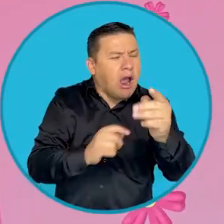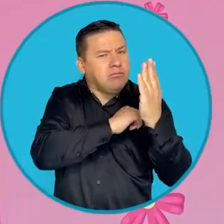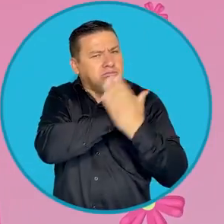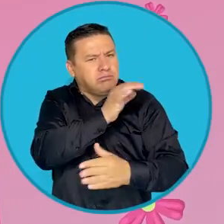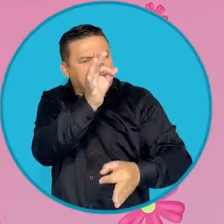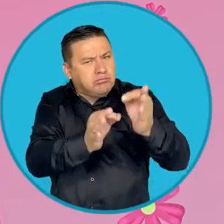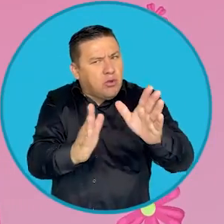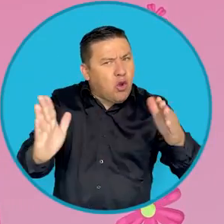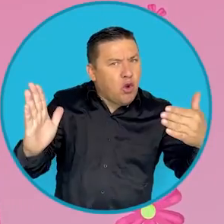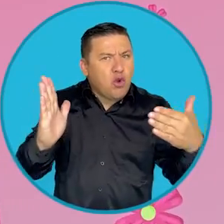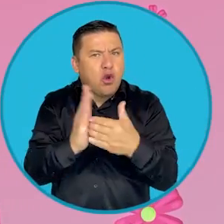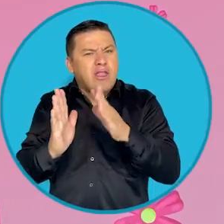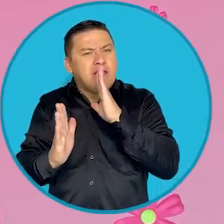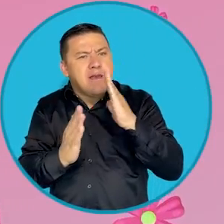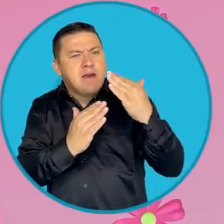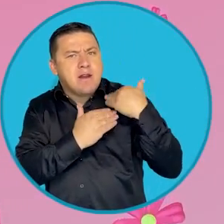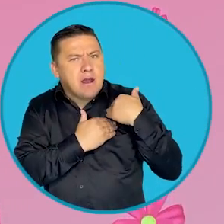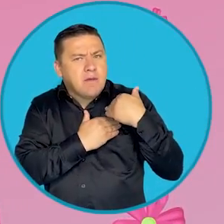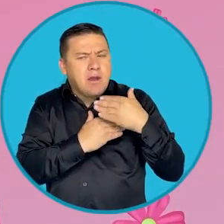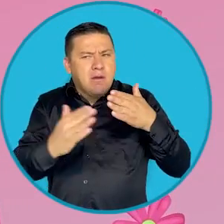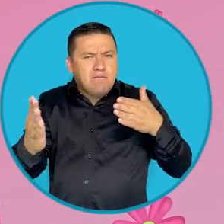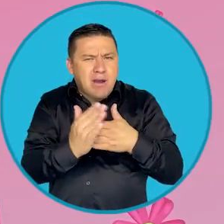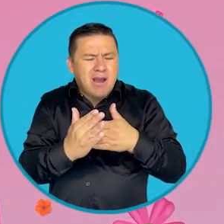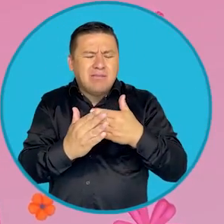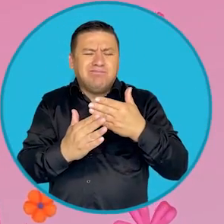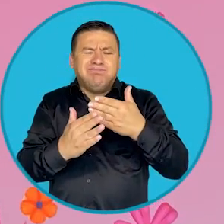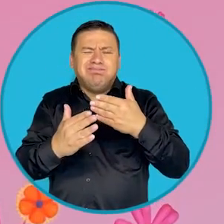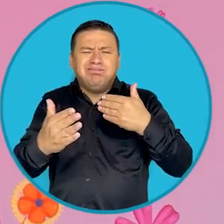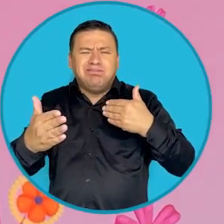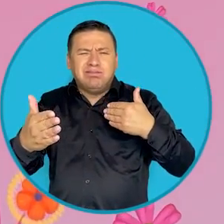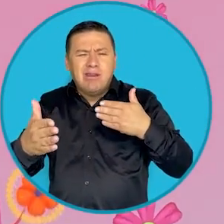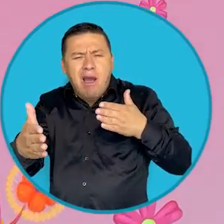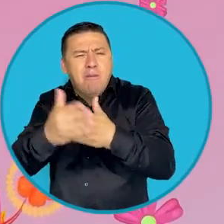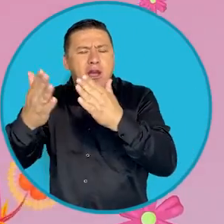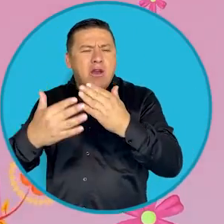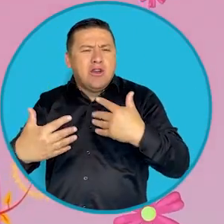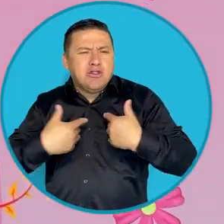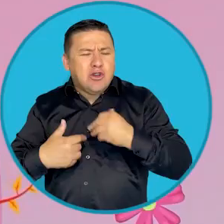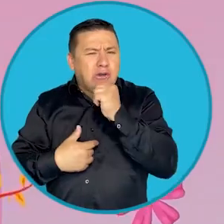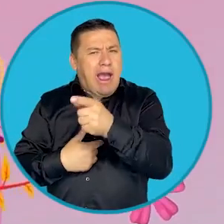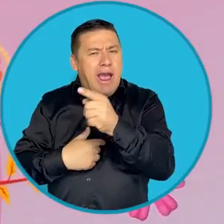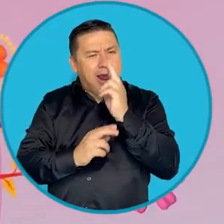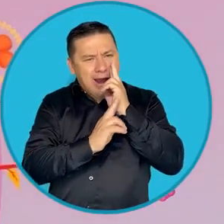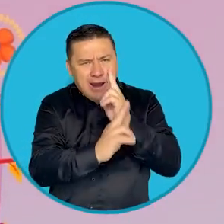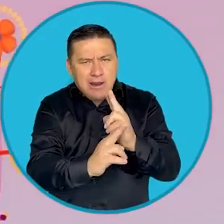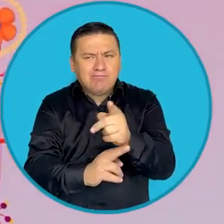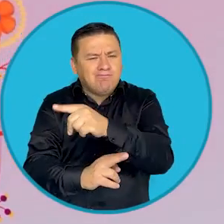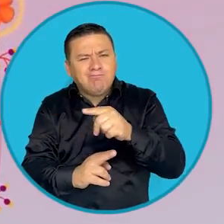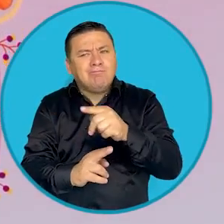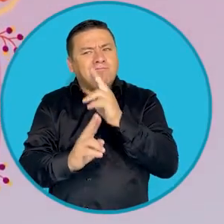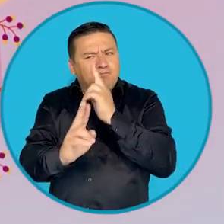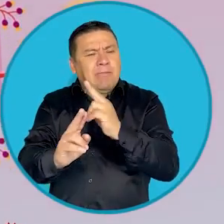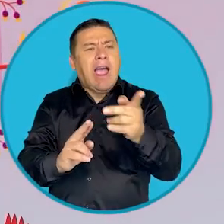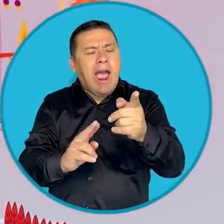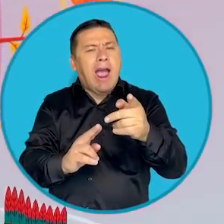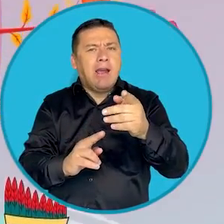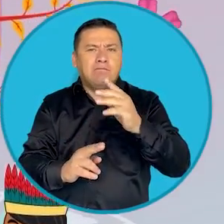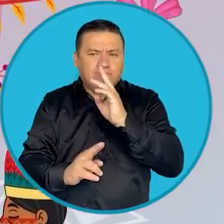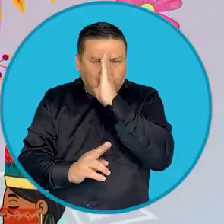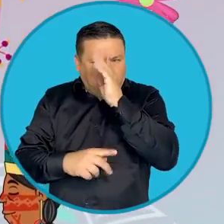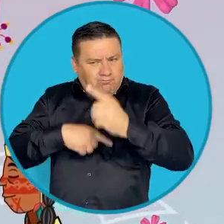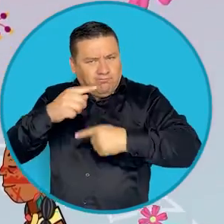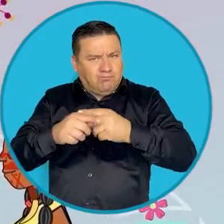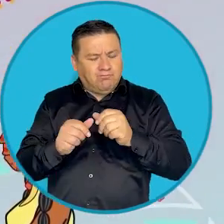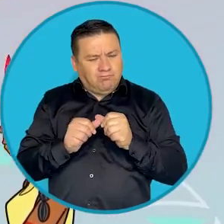juzgar y sancionar a los máximos responsables de los crímenes cometidos contra los territorios étnicos y reconocer la sabiduría de los pueblos